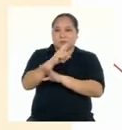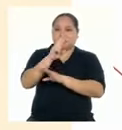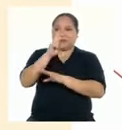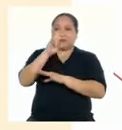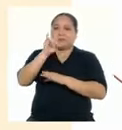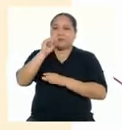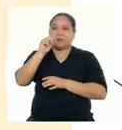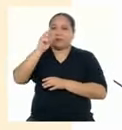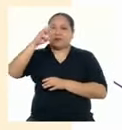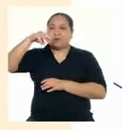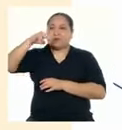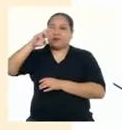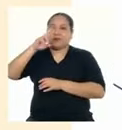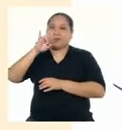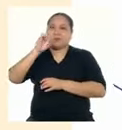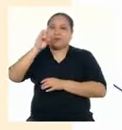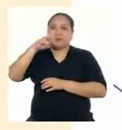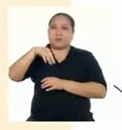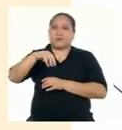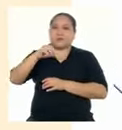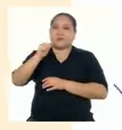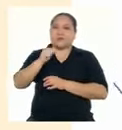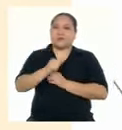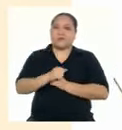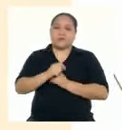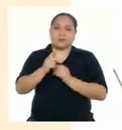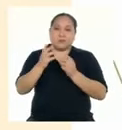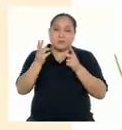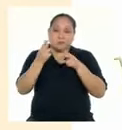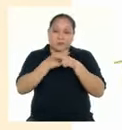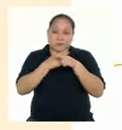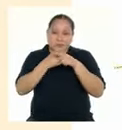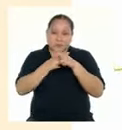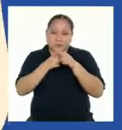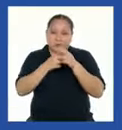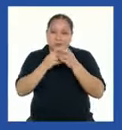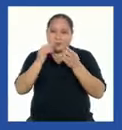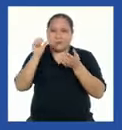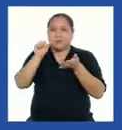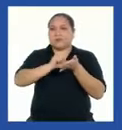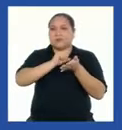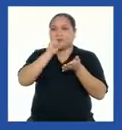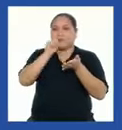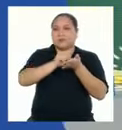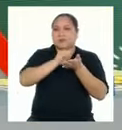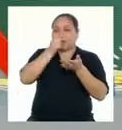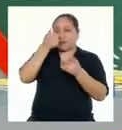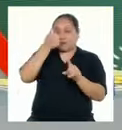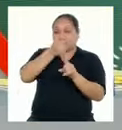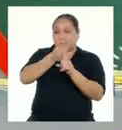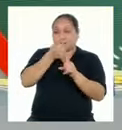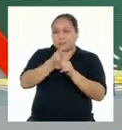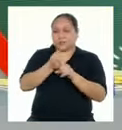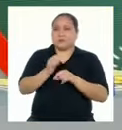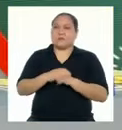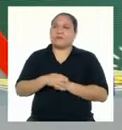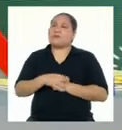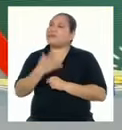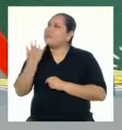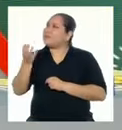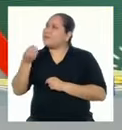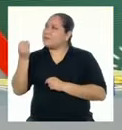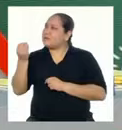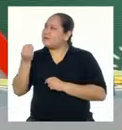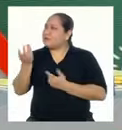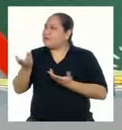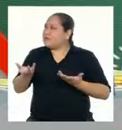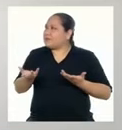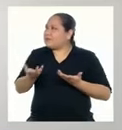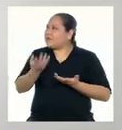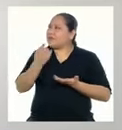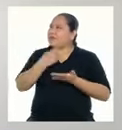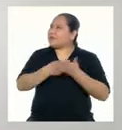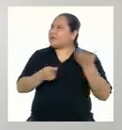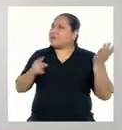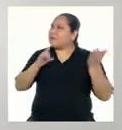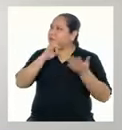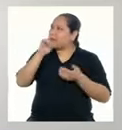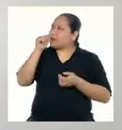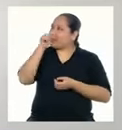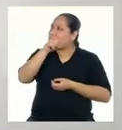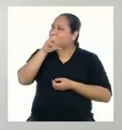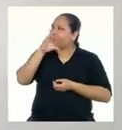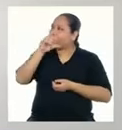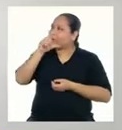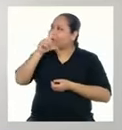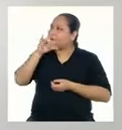Tienen simplicidad Y arte característico ¿Para qué sirven Los caligramas?